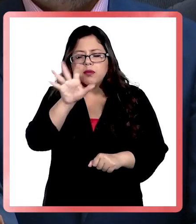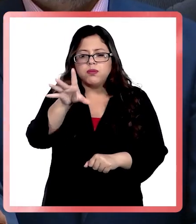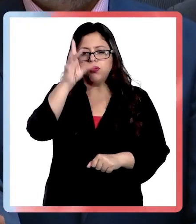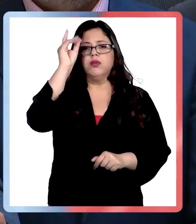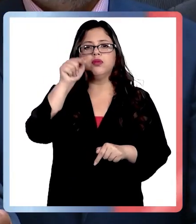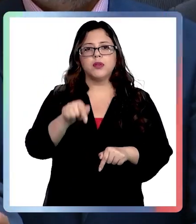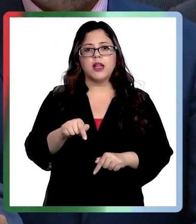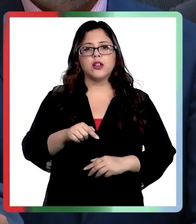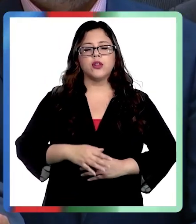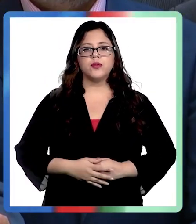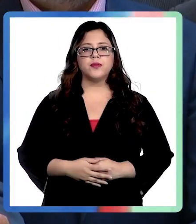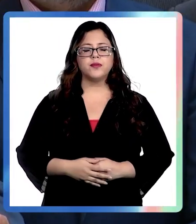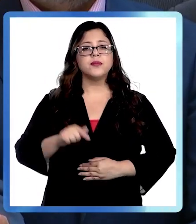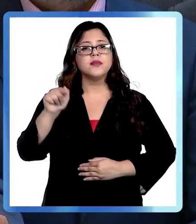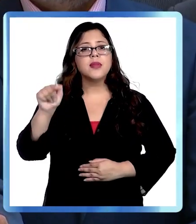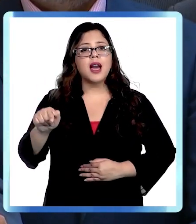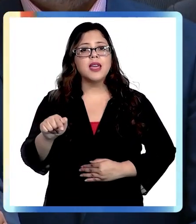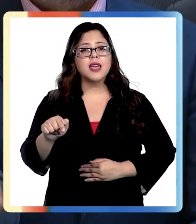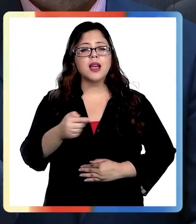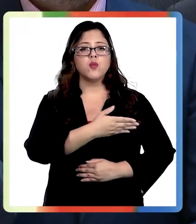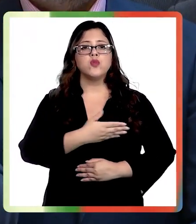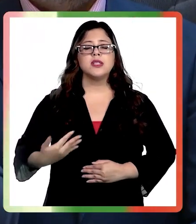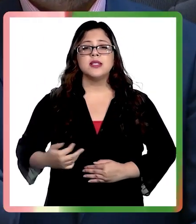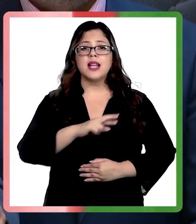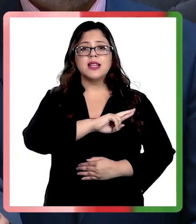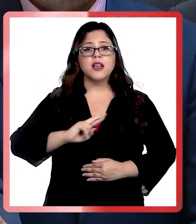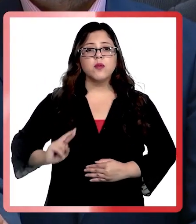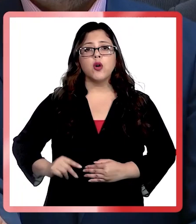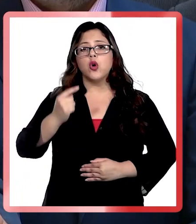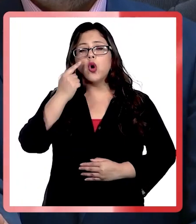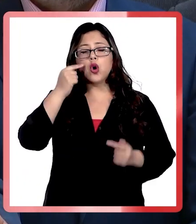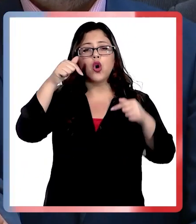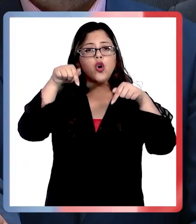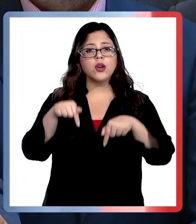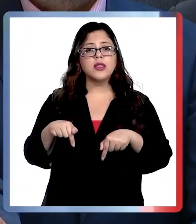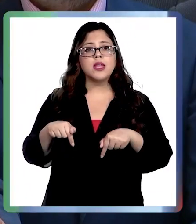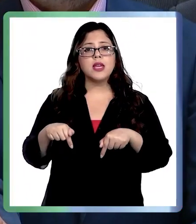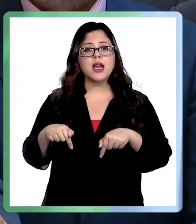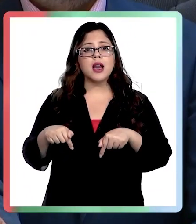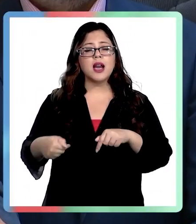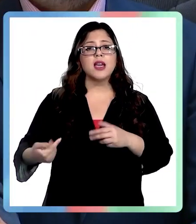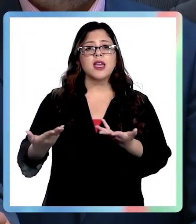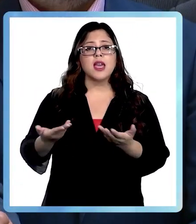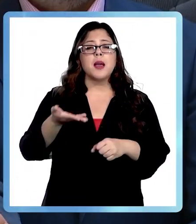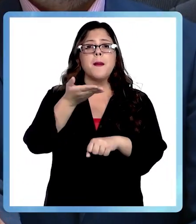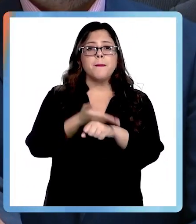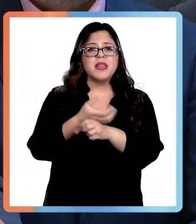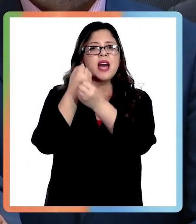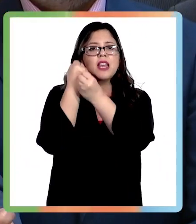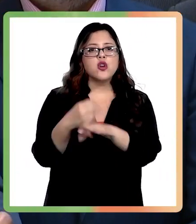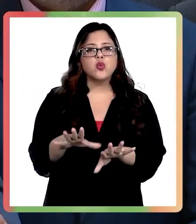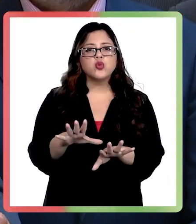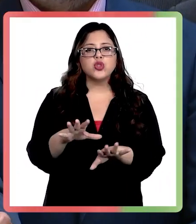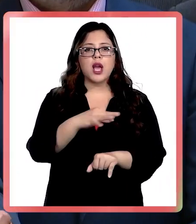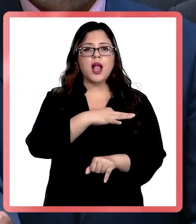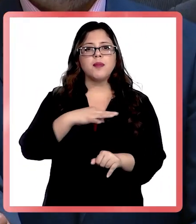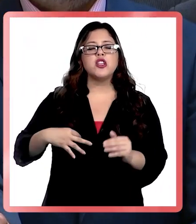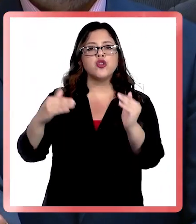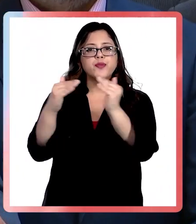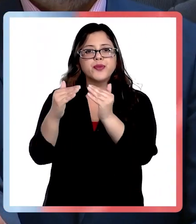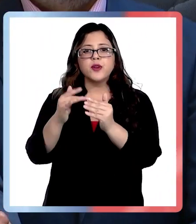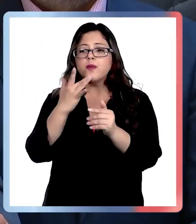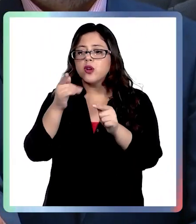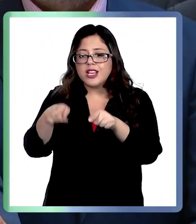pedirle al presidente de la república que el día de hoy le pida la renuncia al ministro Montes. situación es insostenible,